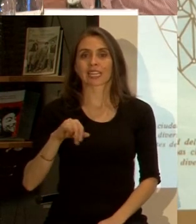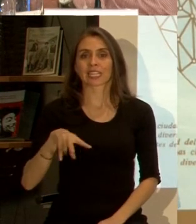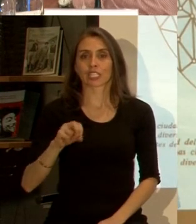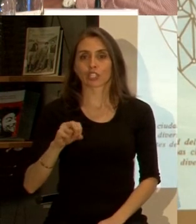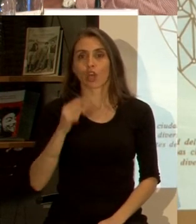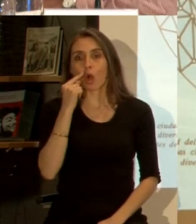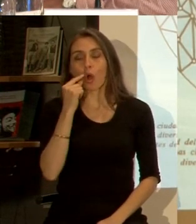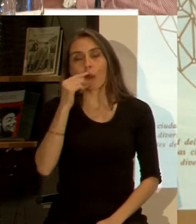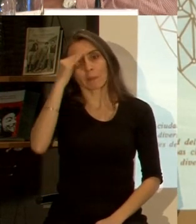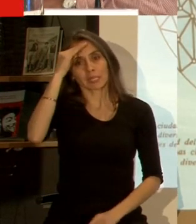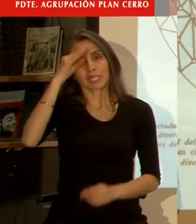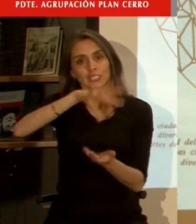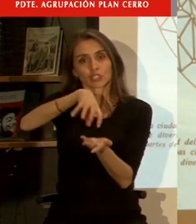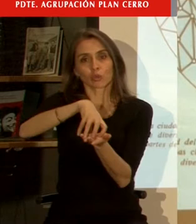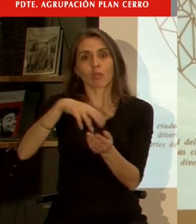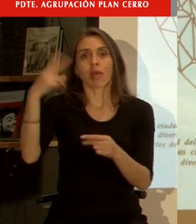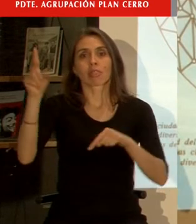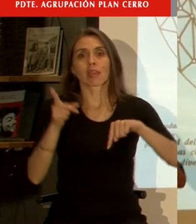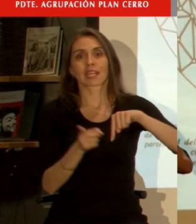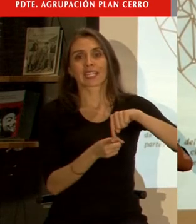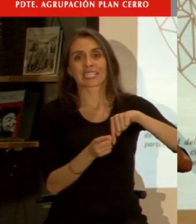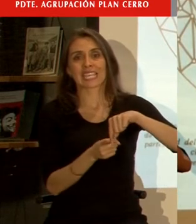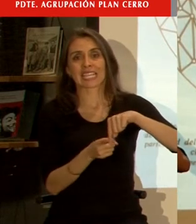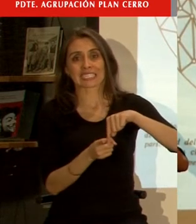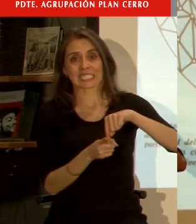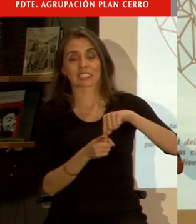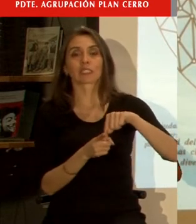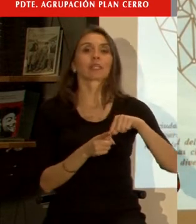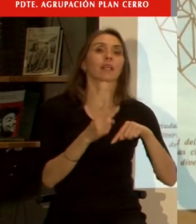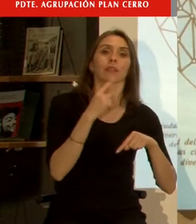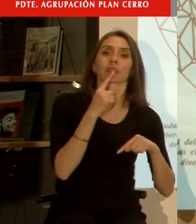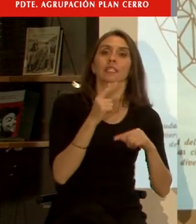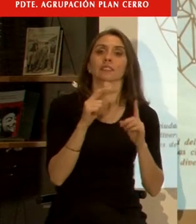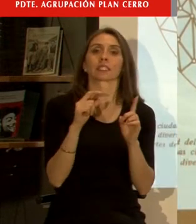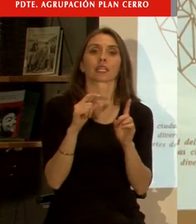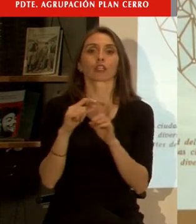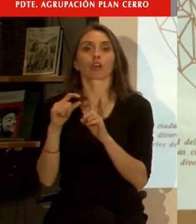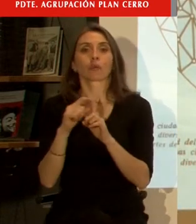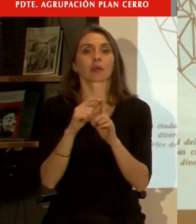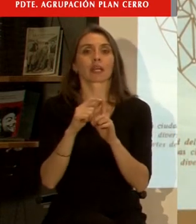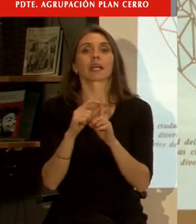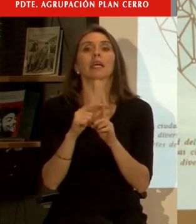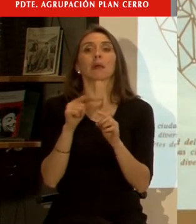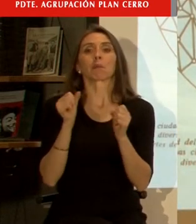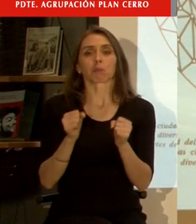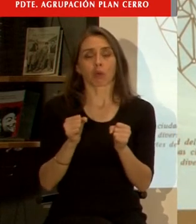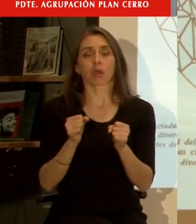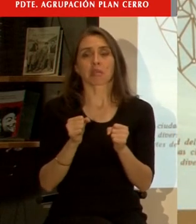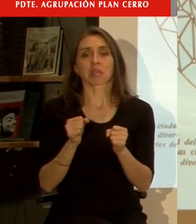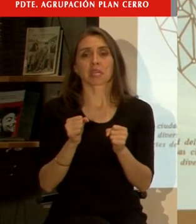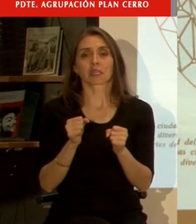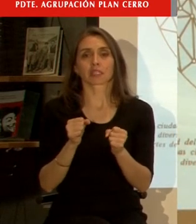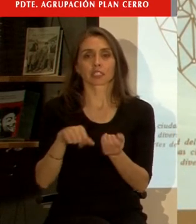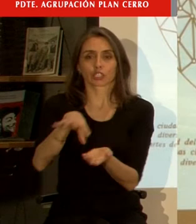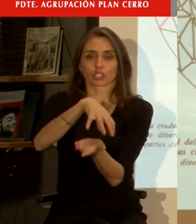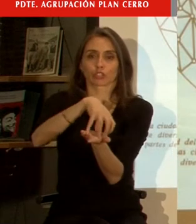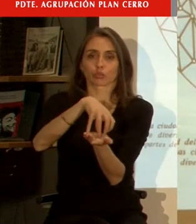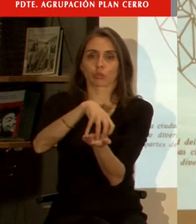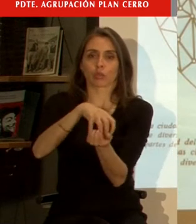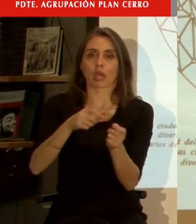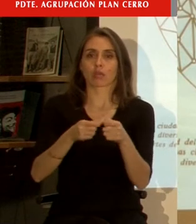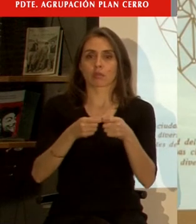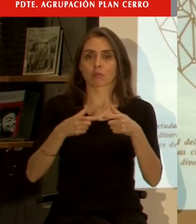urbanista griego hablaba del concepto de la ecumenópolis es decir íbamos a poder crecer hasta